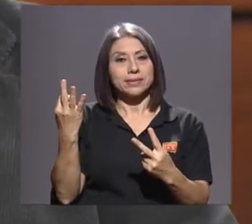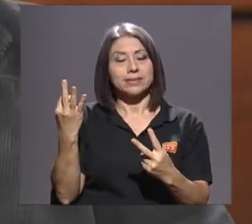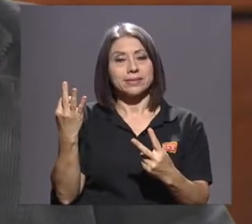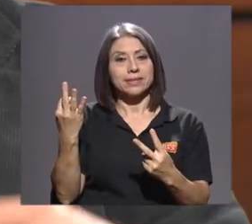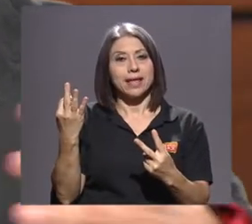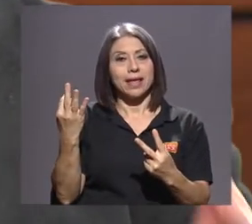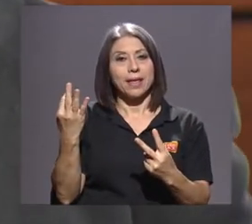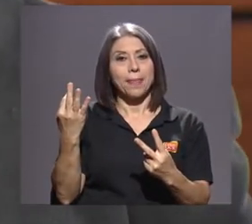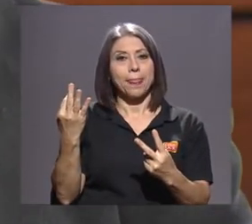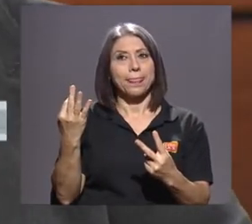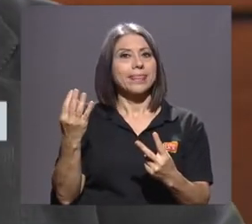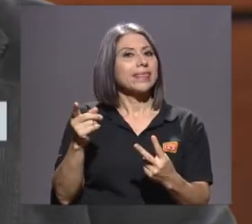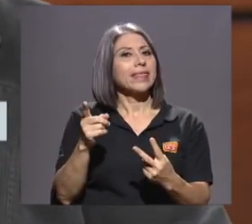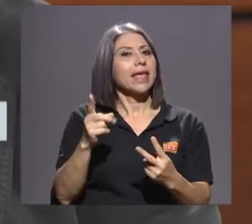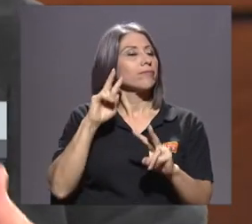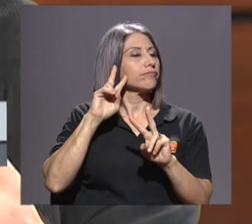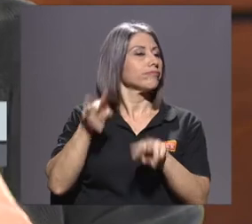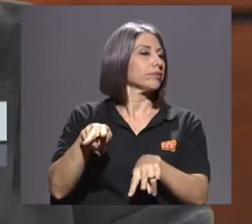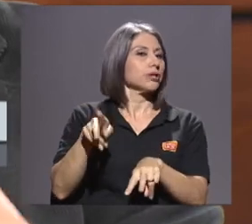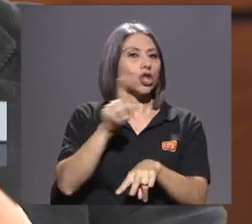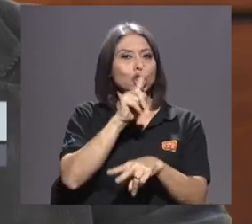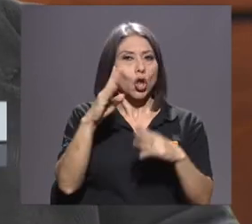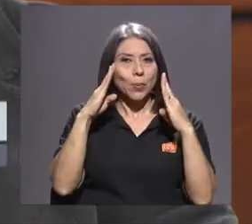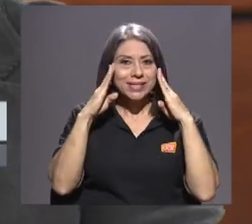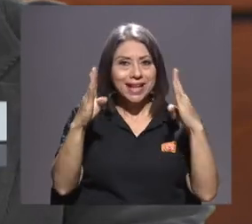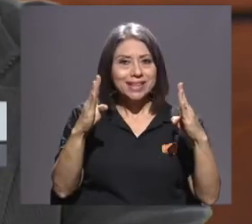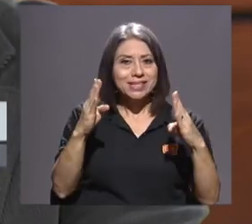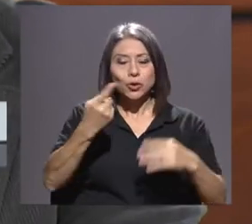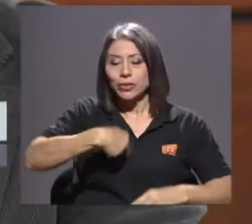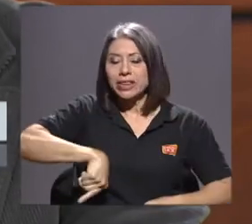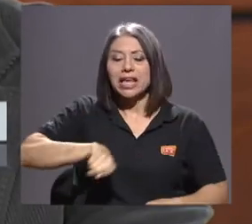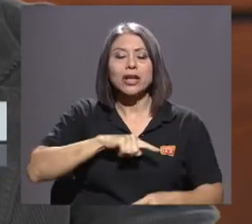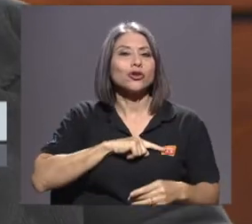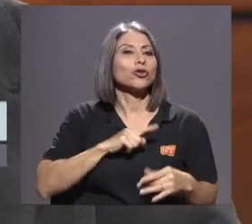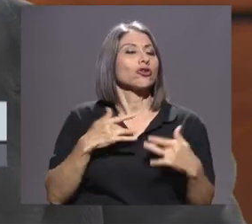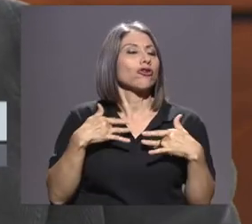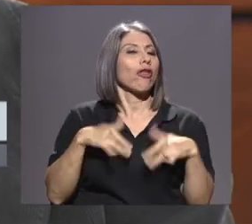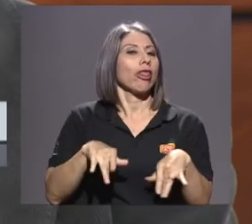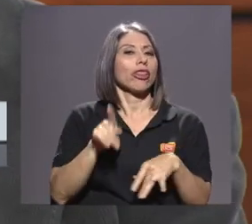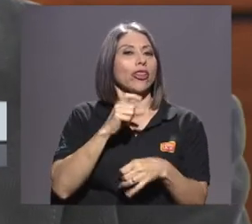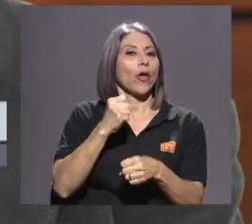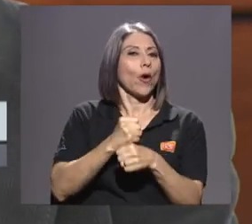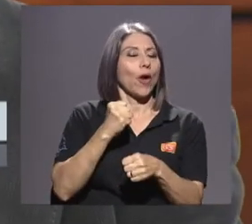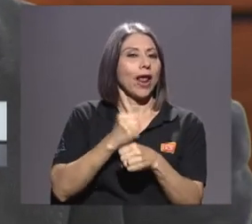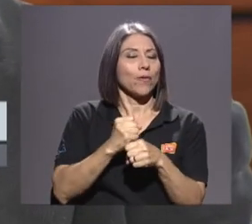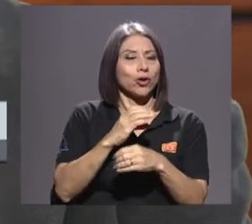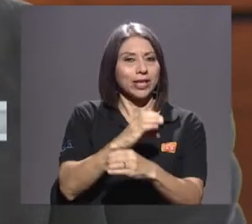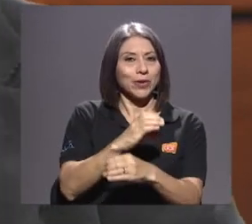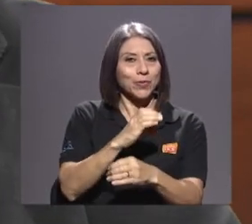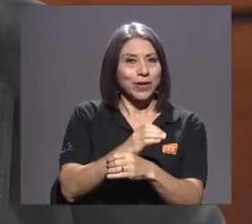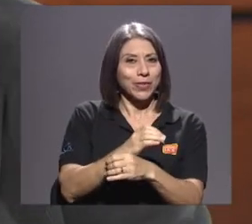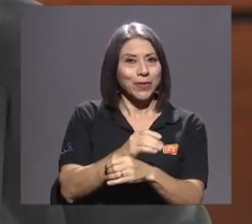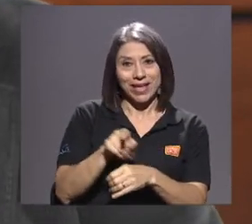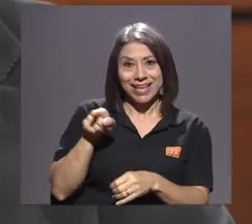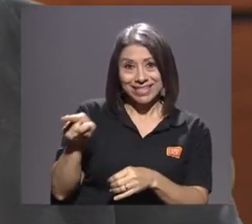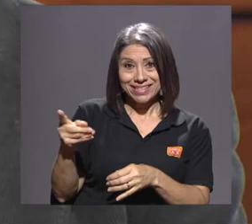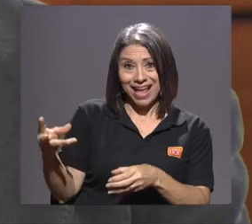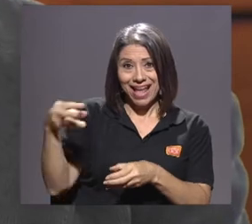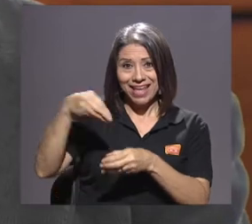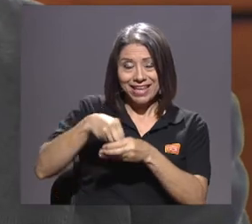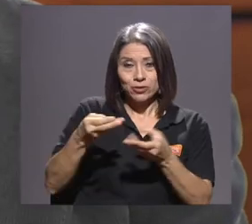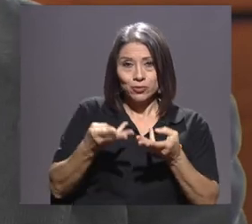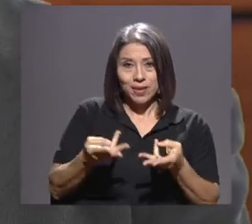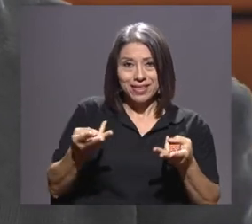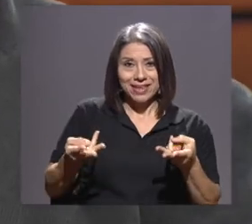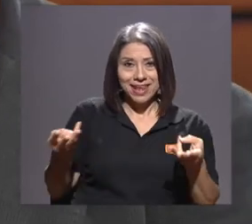no prestar atención, de no hacer nuestra labor de cuidado, ¿verdad? Que está en uno de esos materiales y es